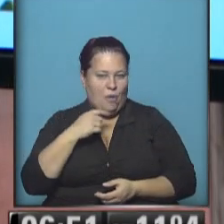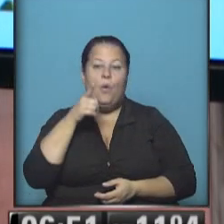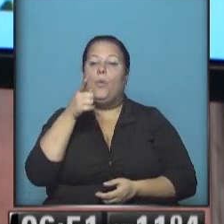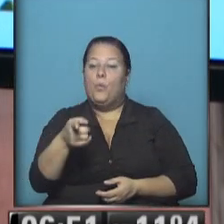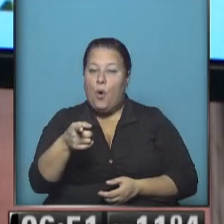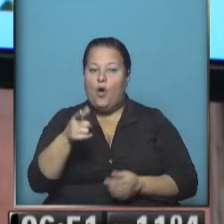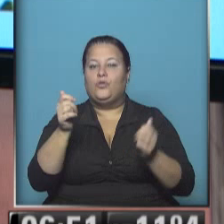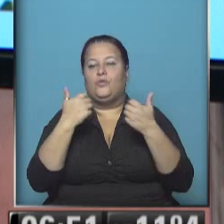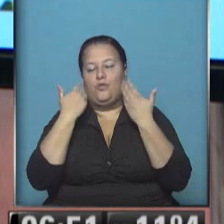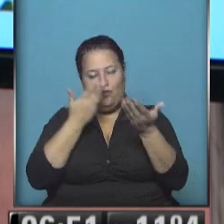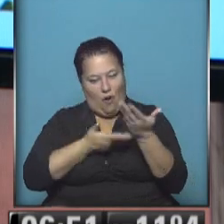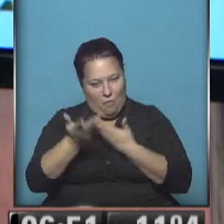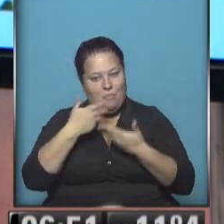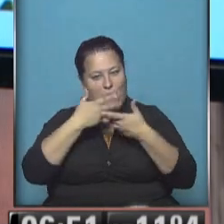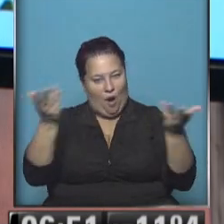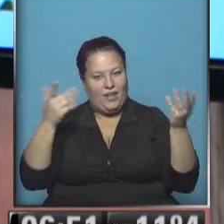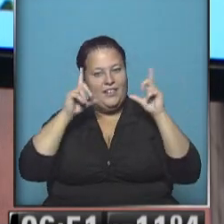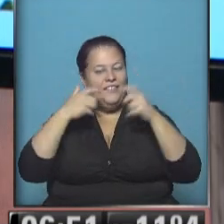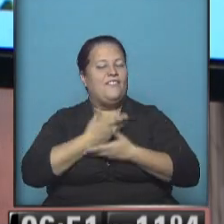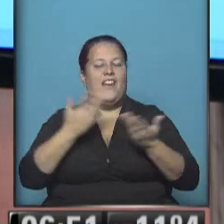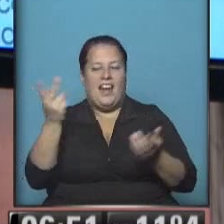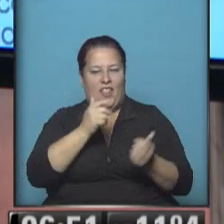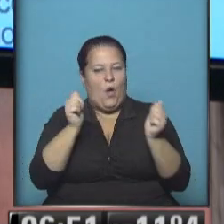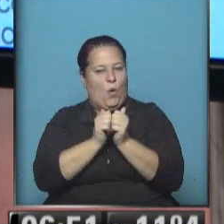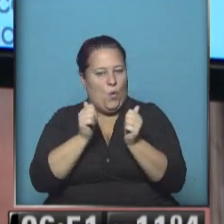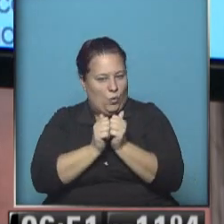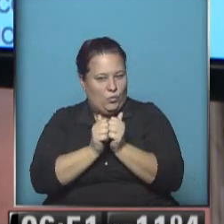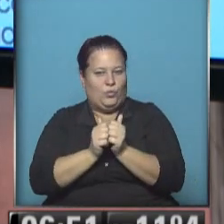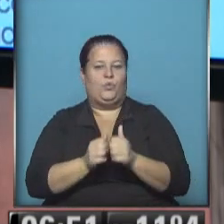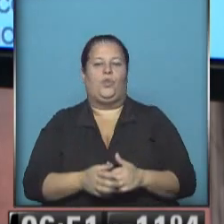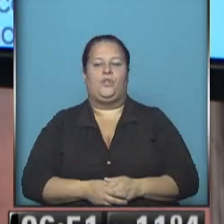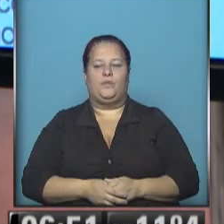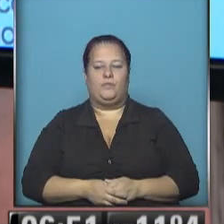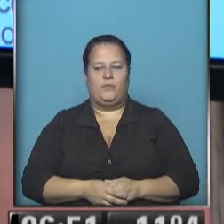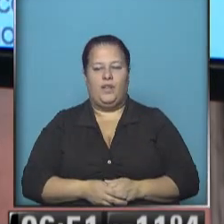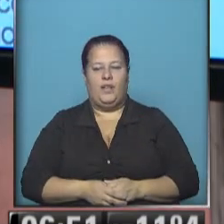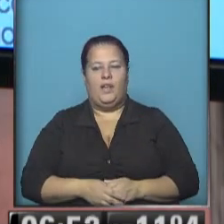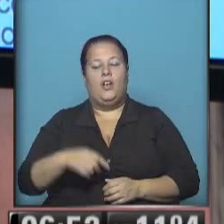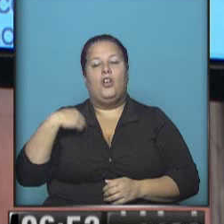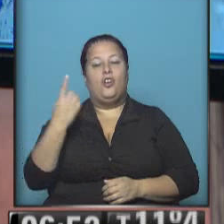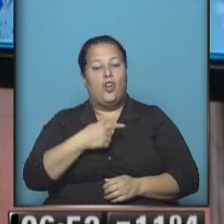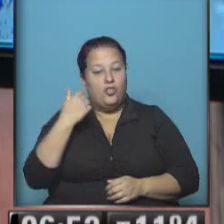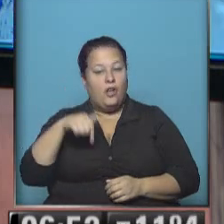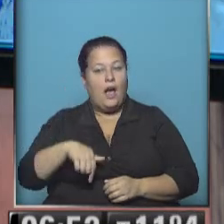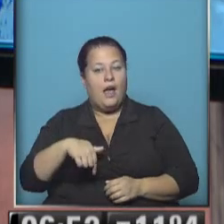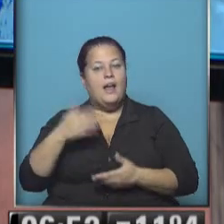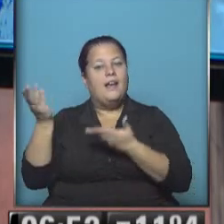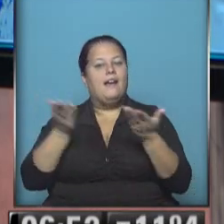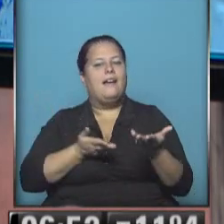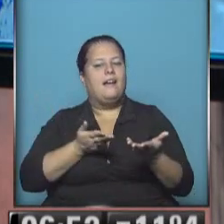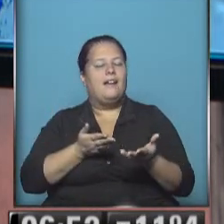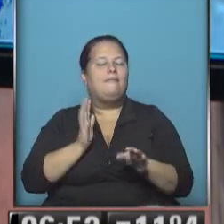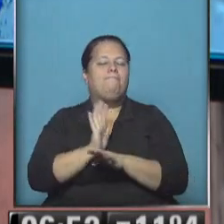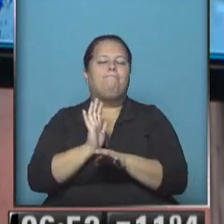Y vos que lo compartas. Que compartan la felicidad de estar juntos, juntos, juntos. Y nosotros tenemos un invitado, un